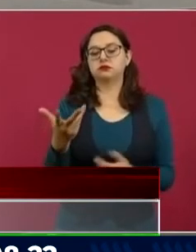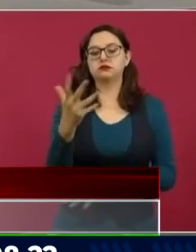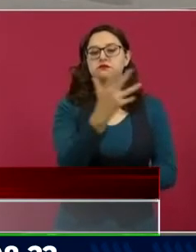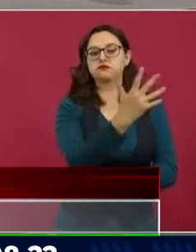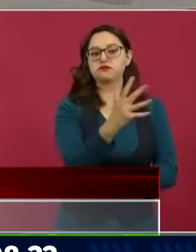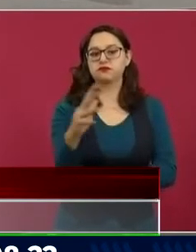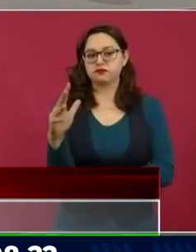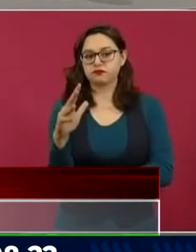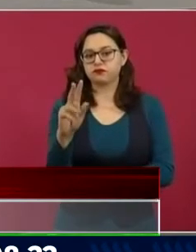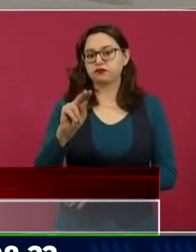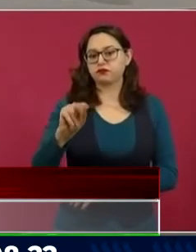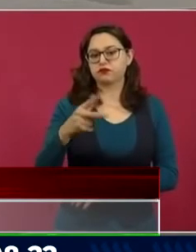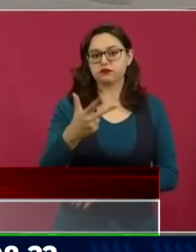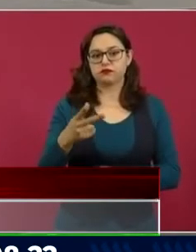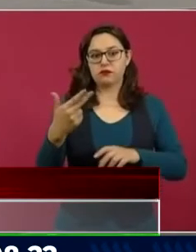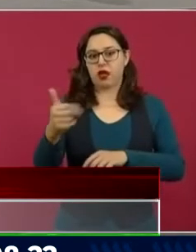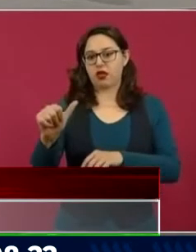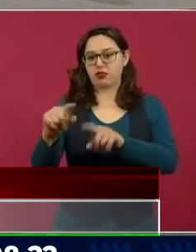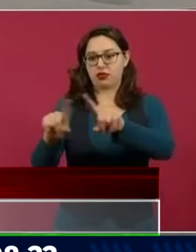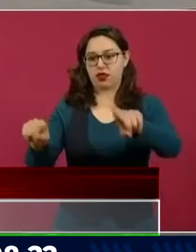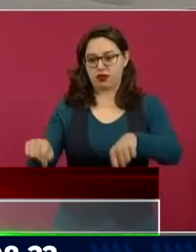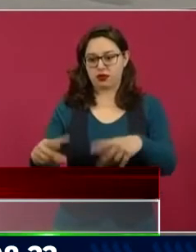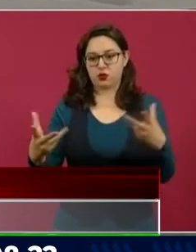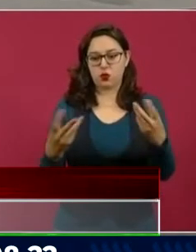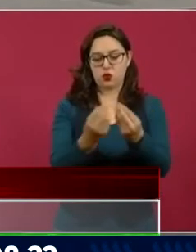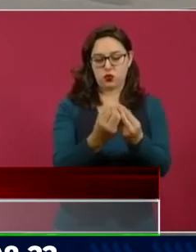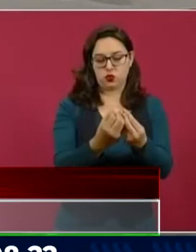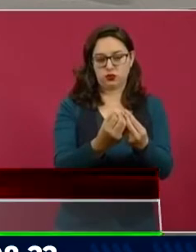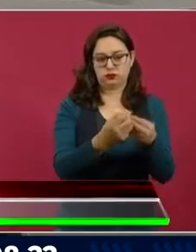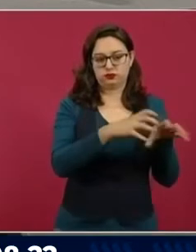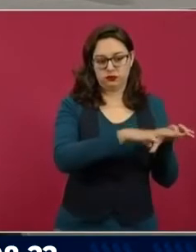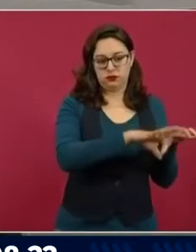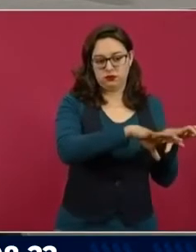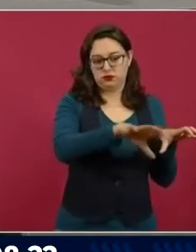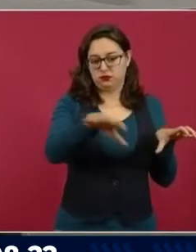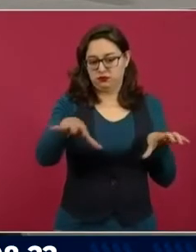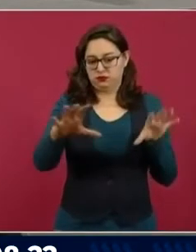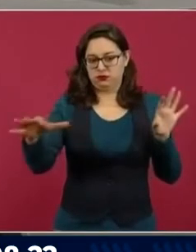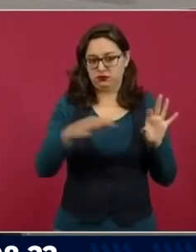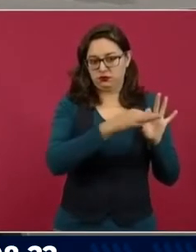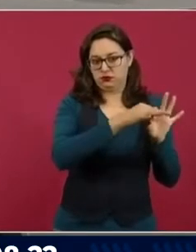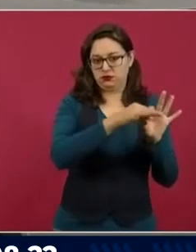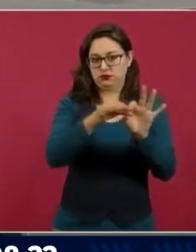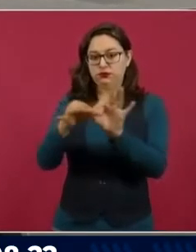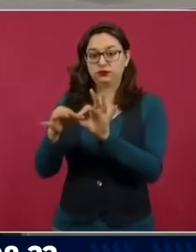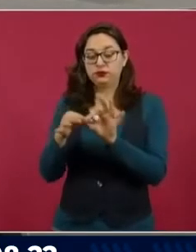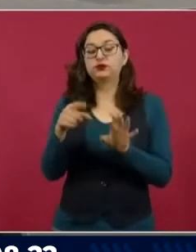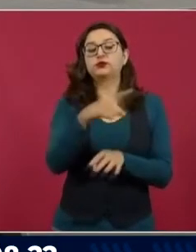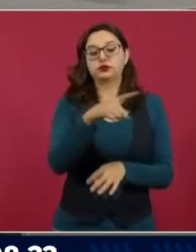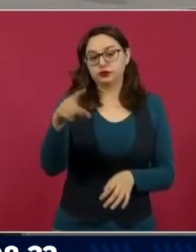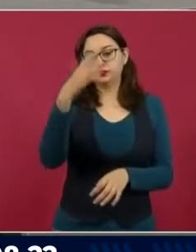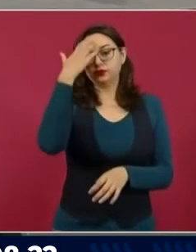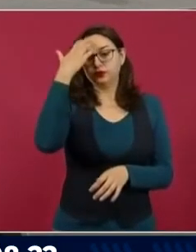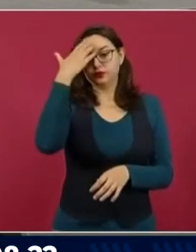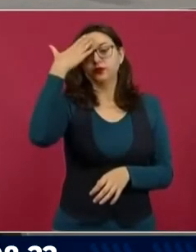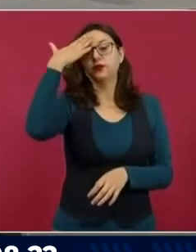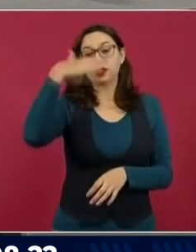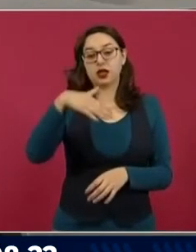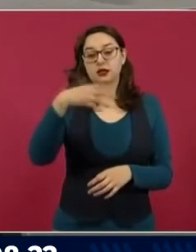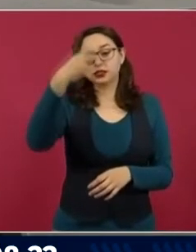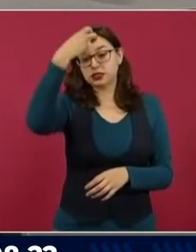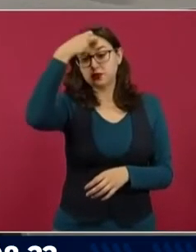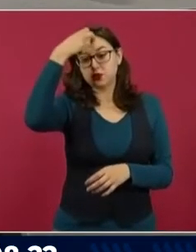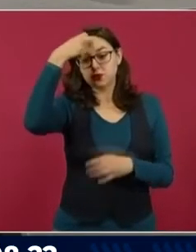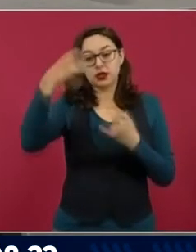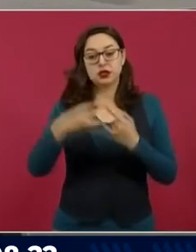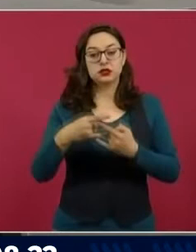secciones. Y como ustedes saben, Chapultepec es historia y patrimonio desde hace muchos años, previo